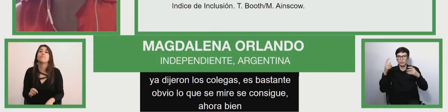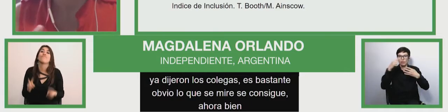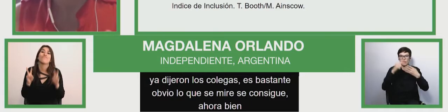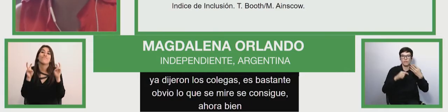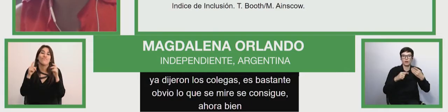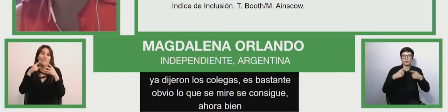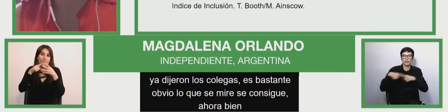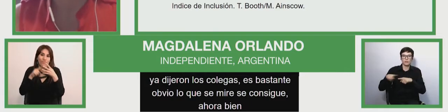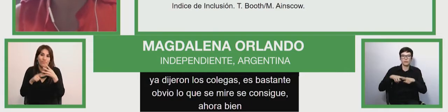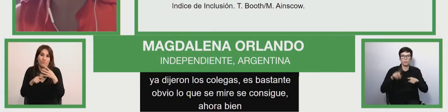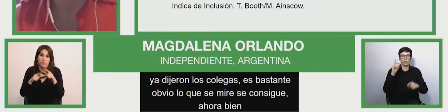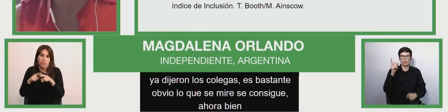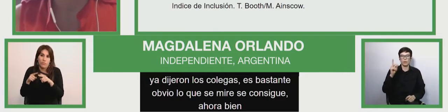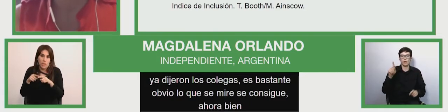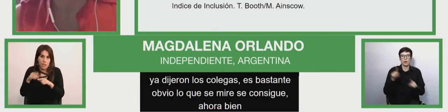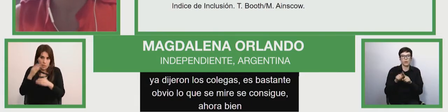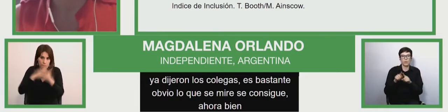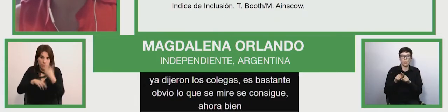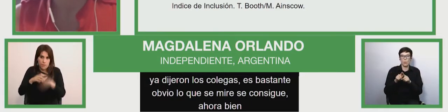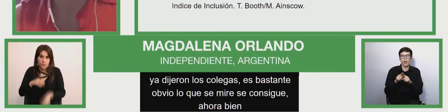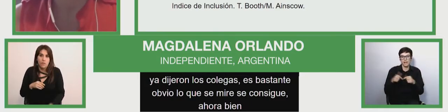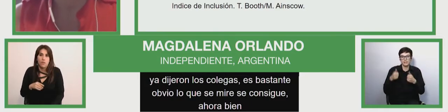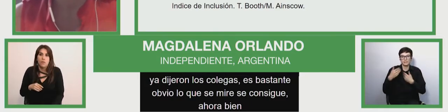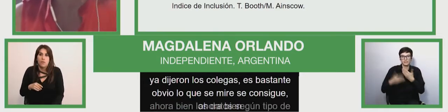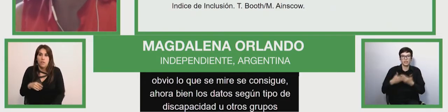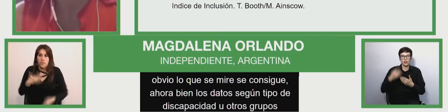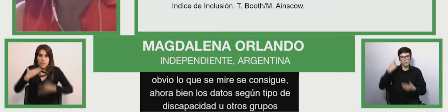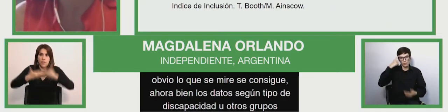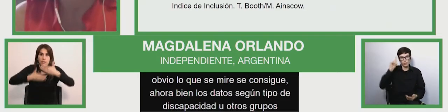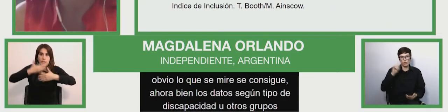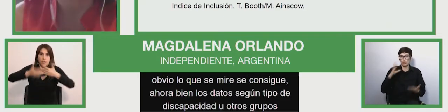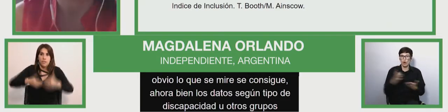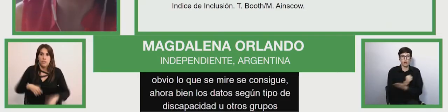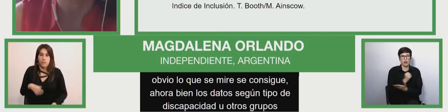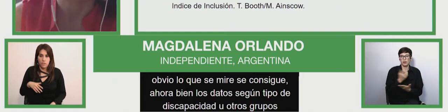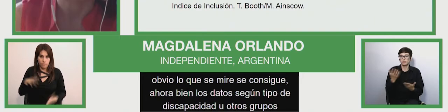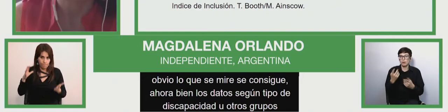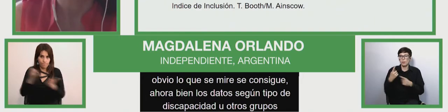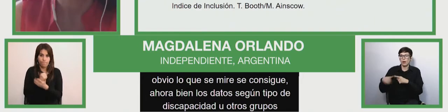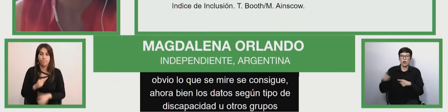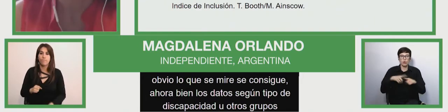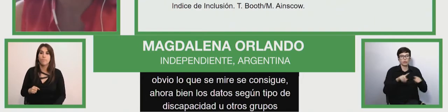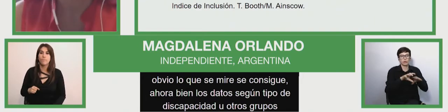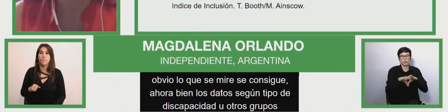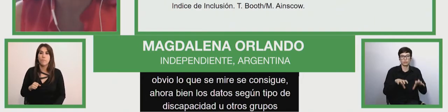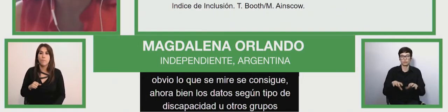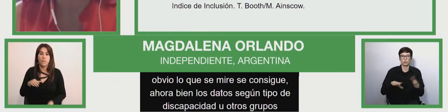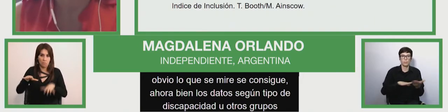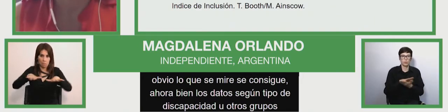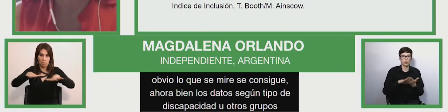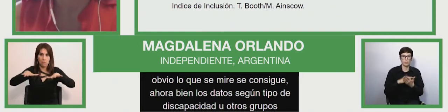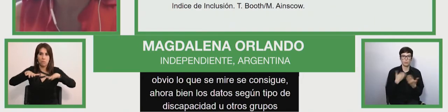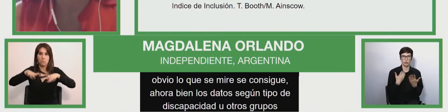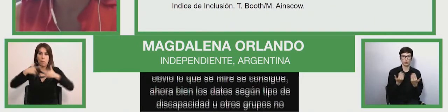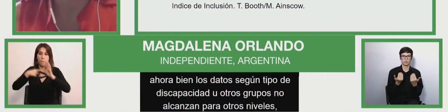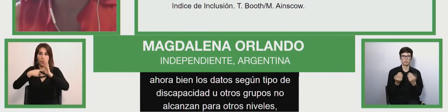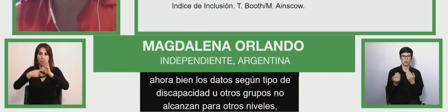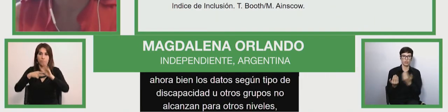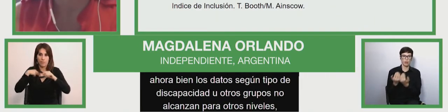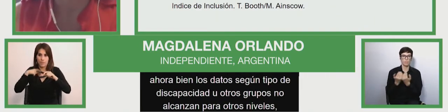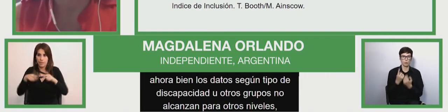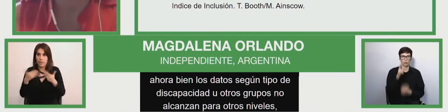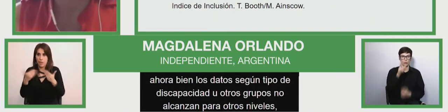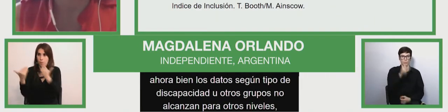grupos son útiles a un nivel, pero no alcanzan para otros niveles. Por ejemplo, las necesidades de apoyo a una